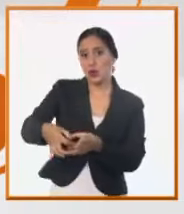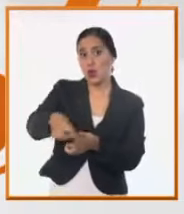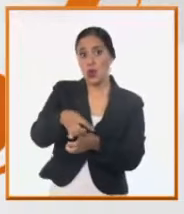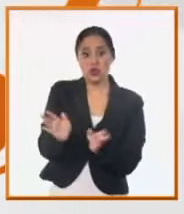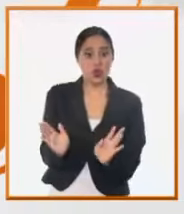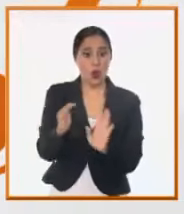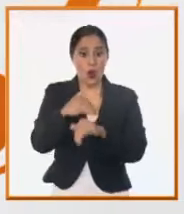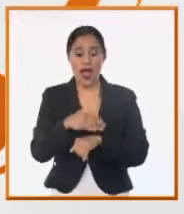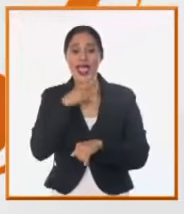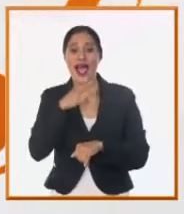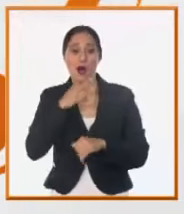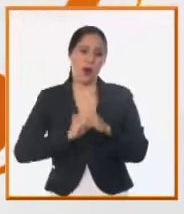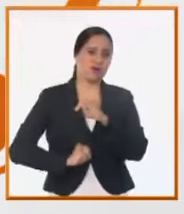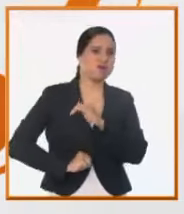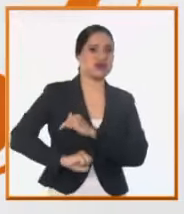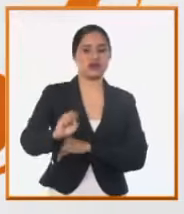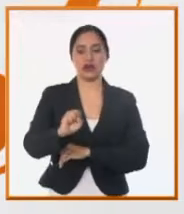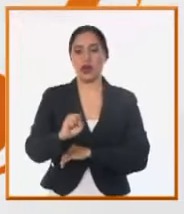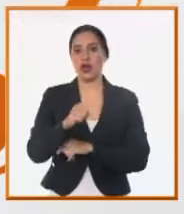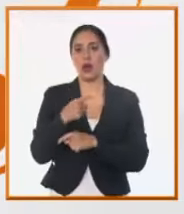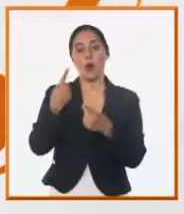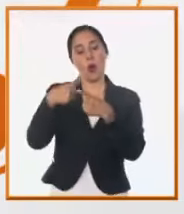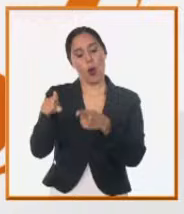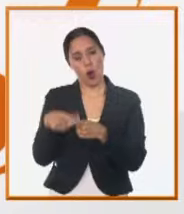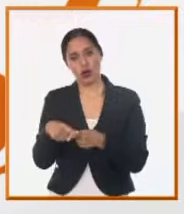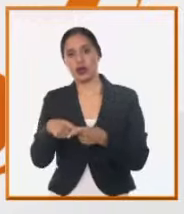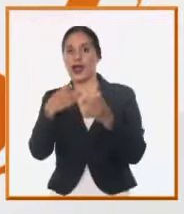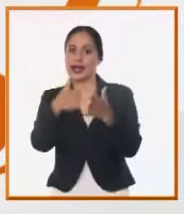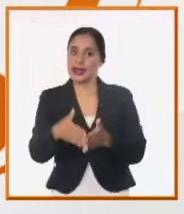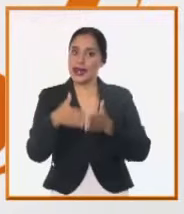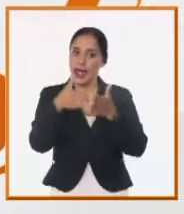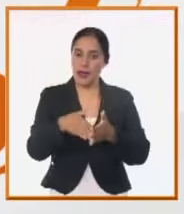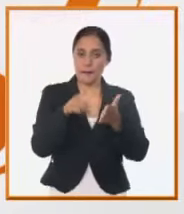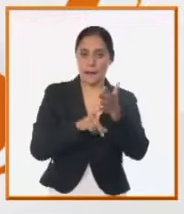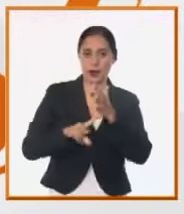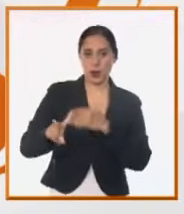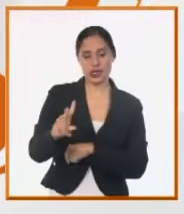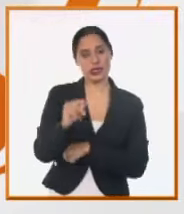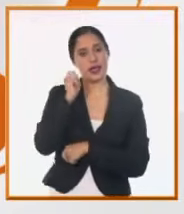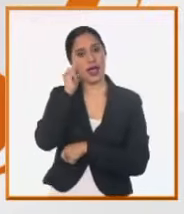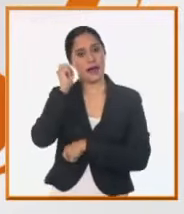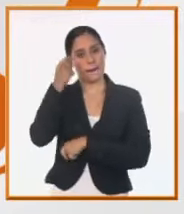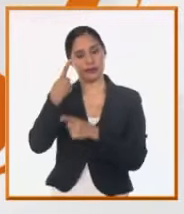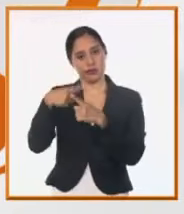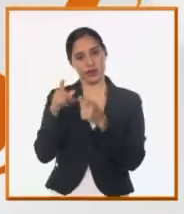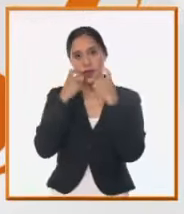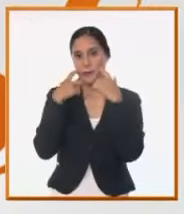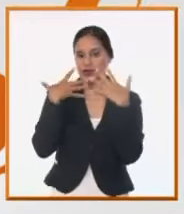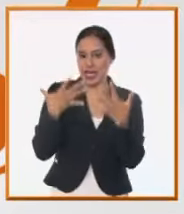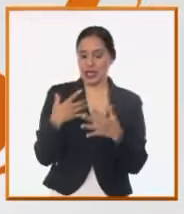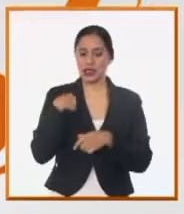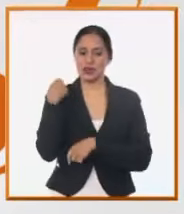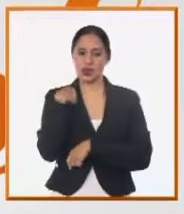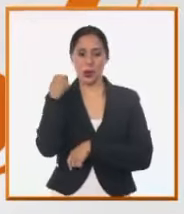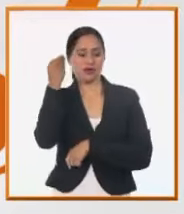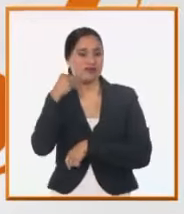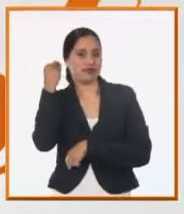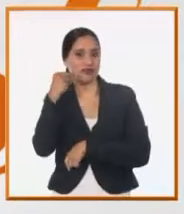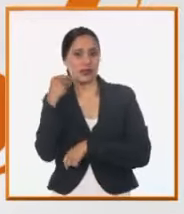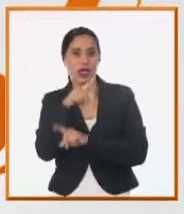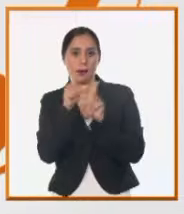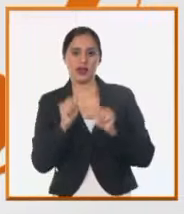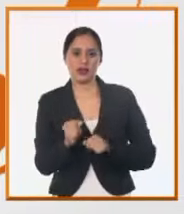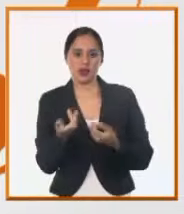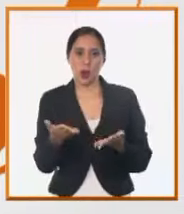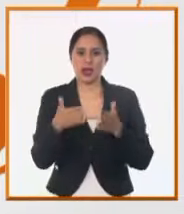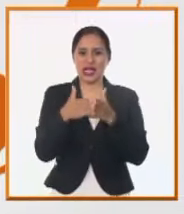llega el agua. Es de aquí de Granma, señor. Queremos saber qué pasa con la parte del acueducto de Granma, que nada más